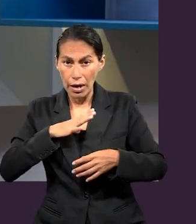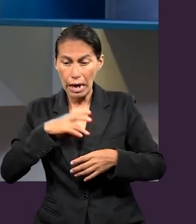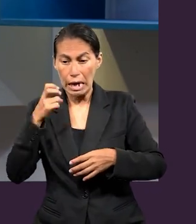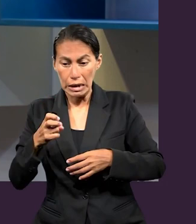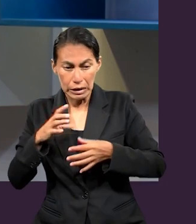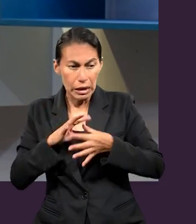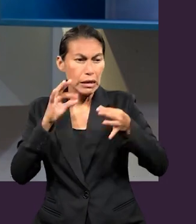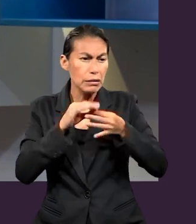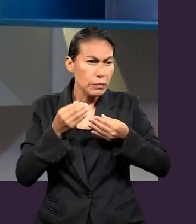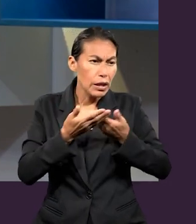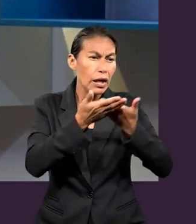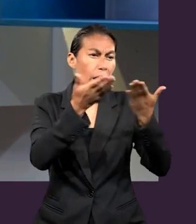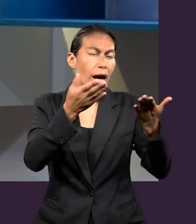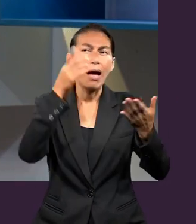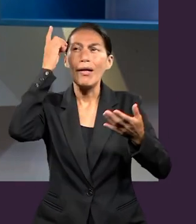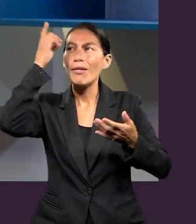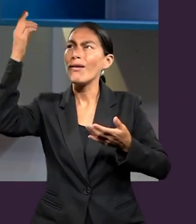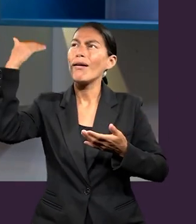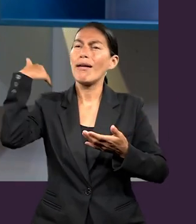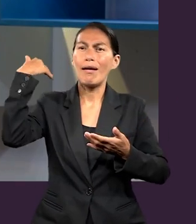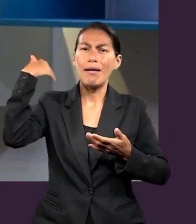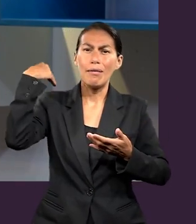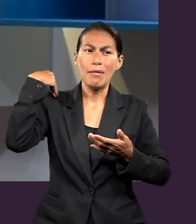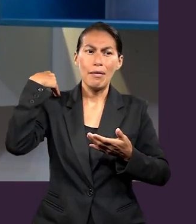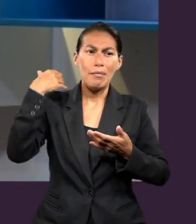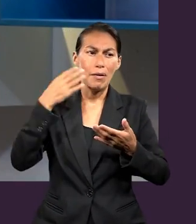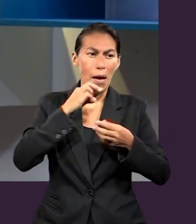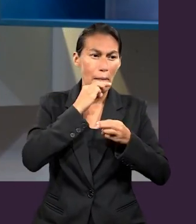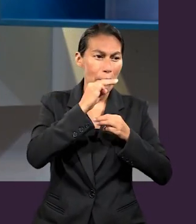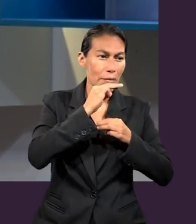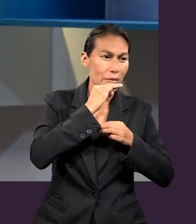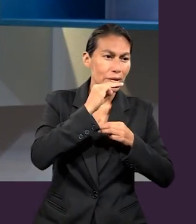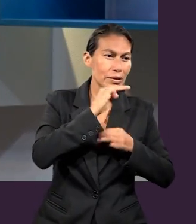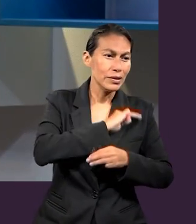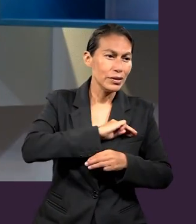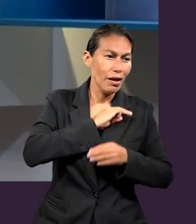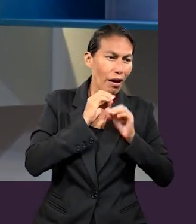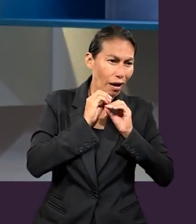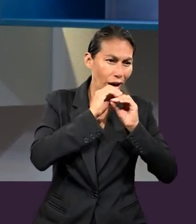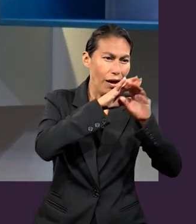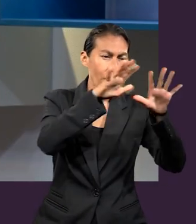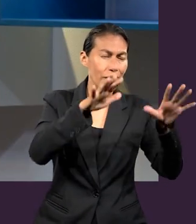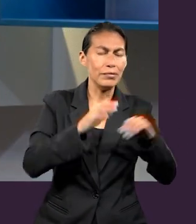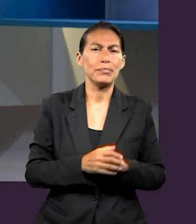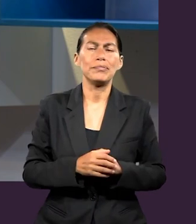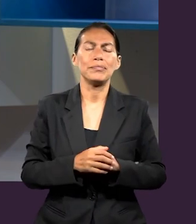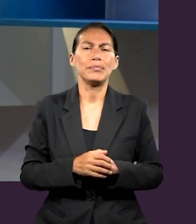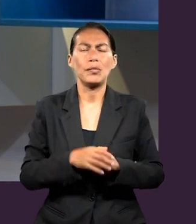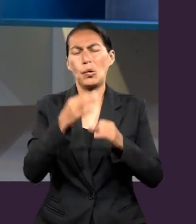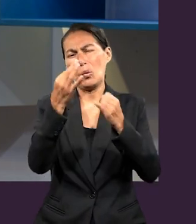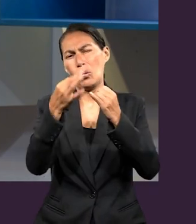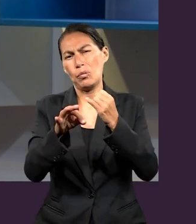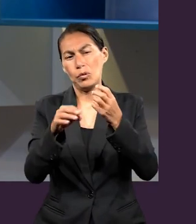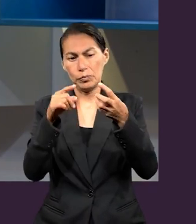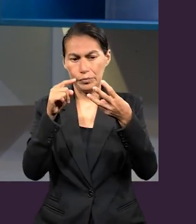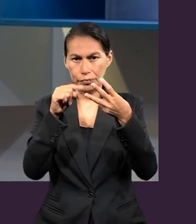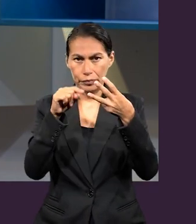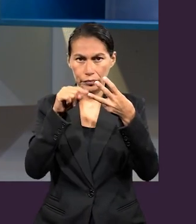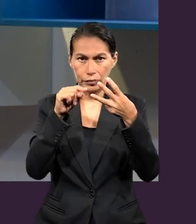gentiles y el llamado al que Dios le ha dado para hacer esa misión. Y finalmente,